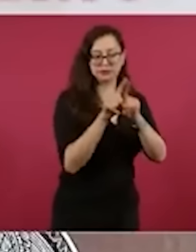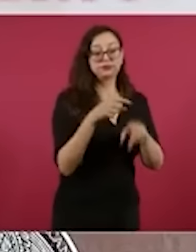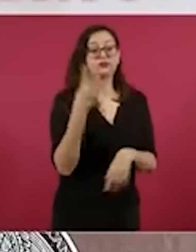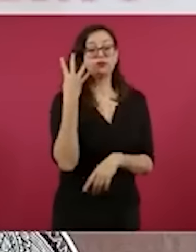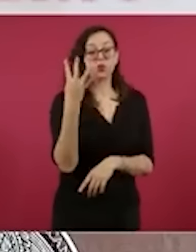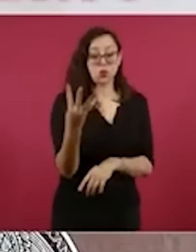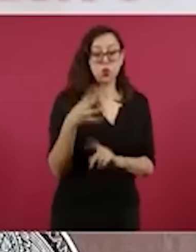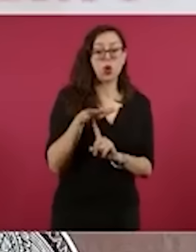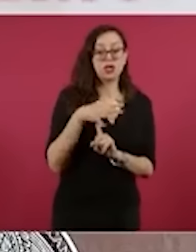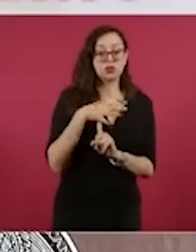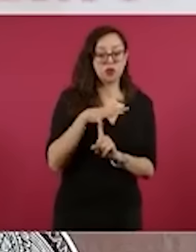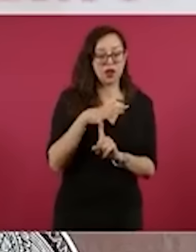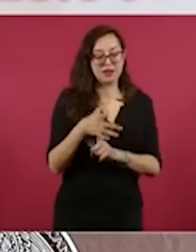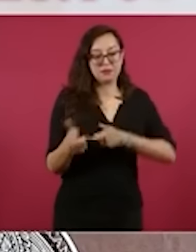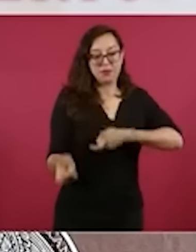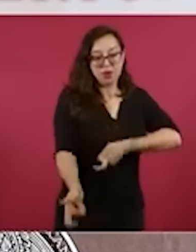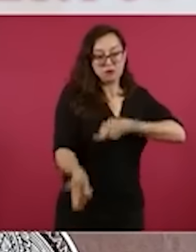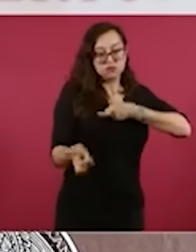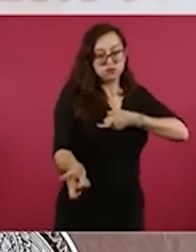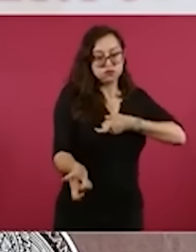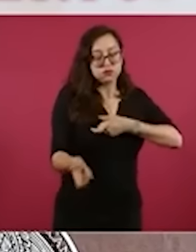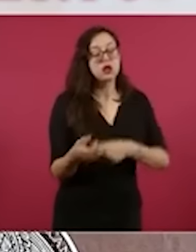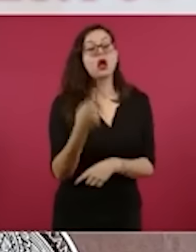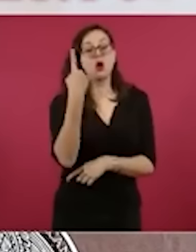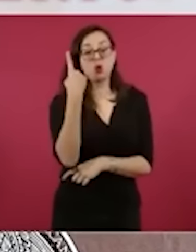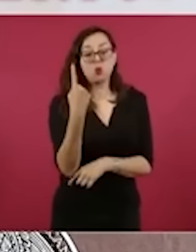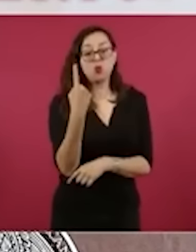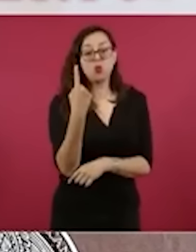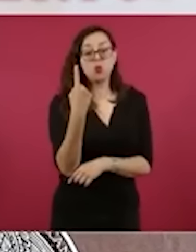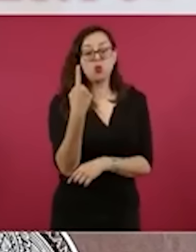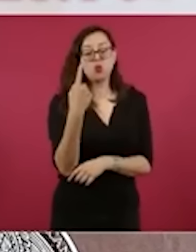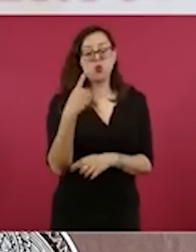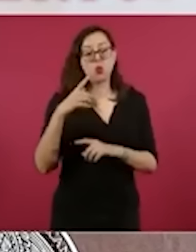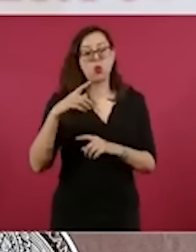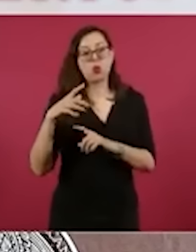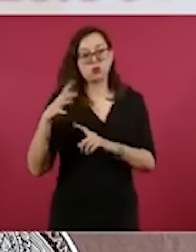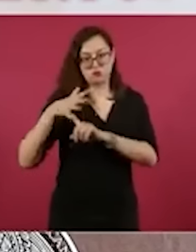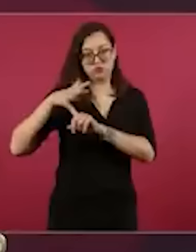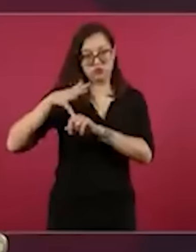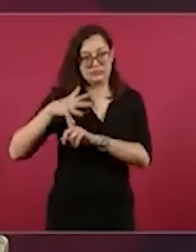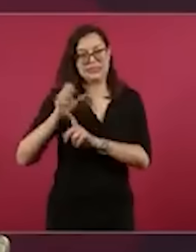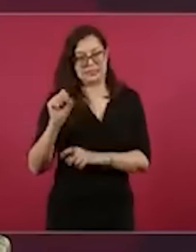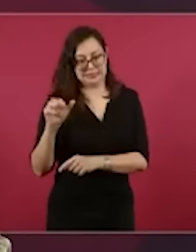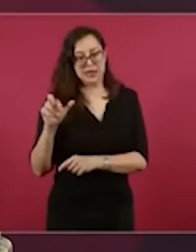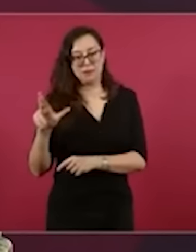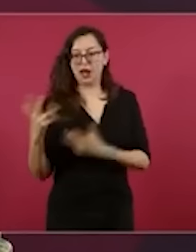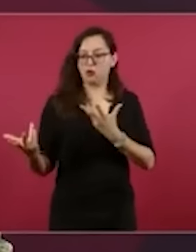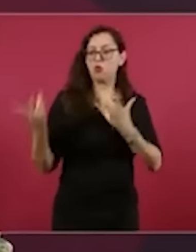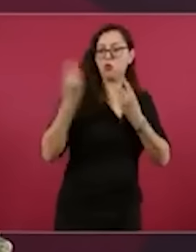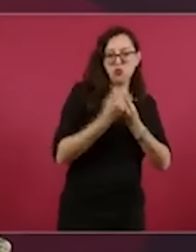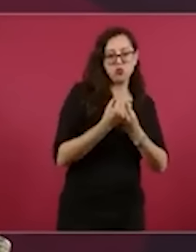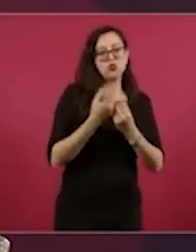helicópteros artillados y uno más de la Secretaría de Marina participando en este